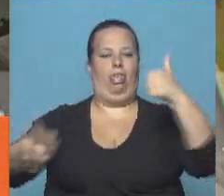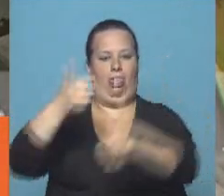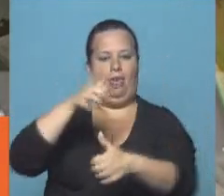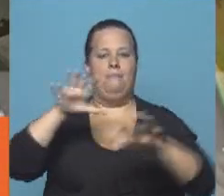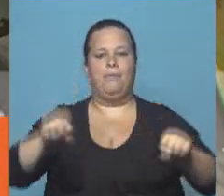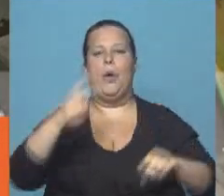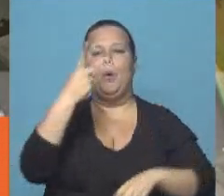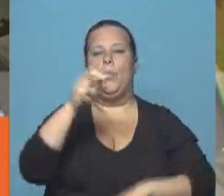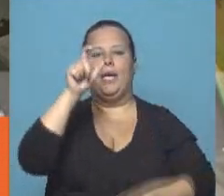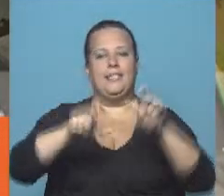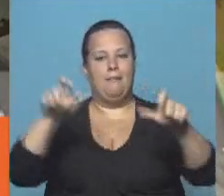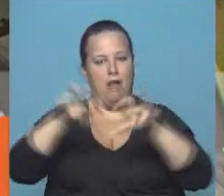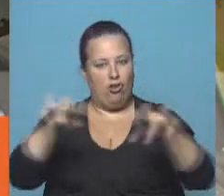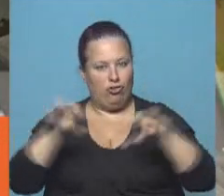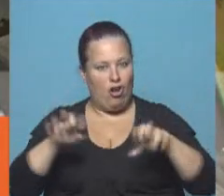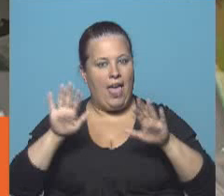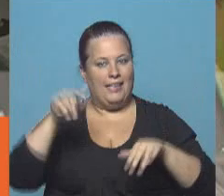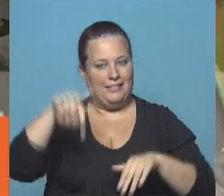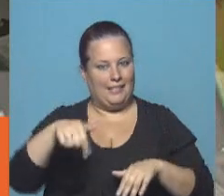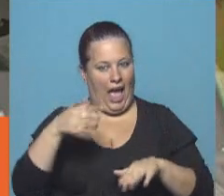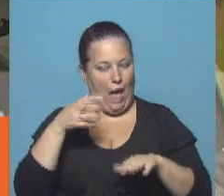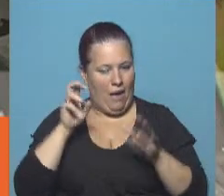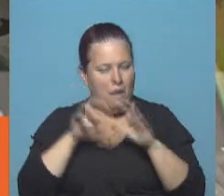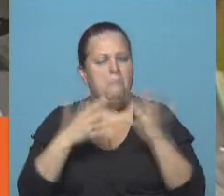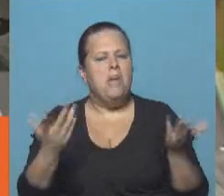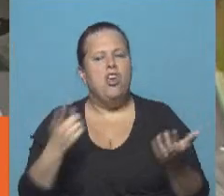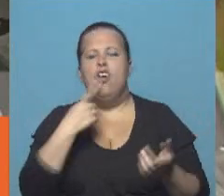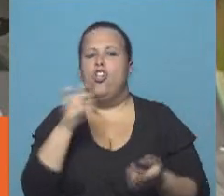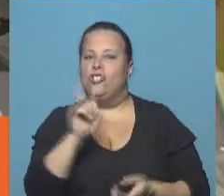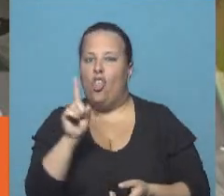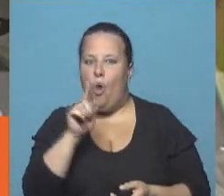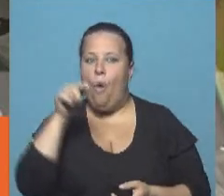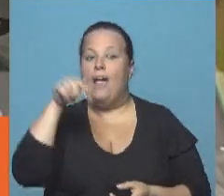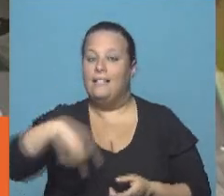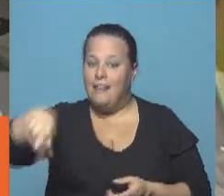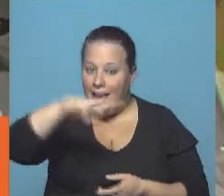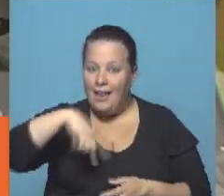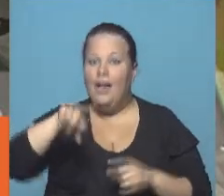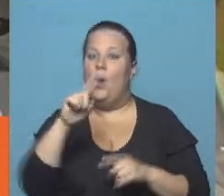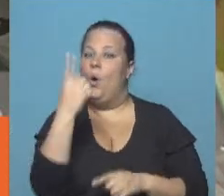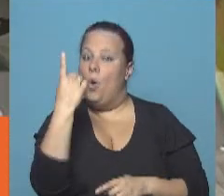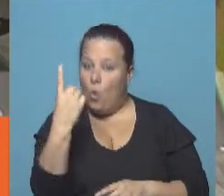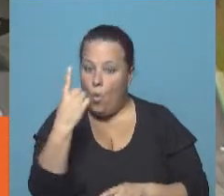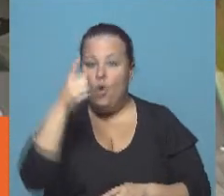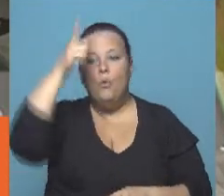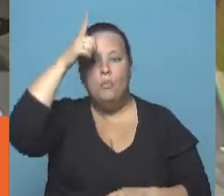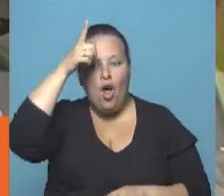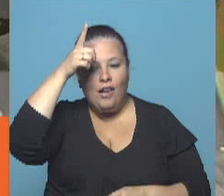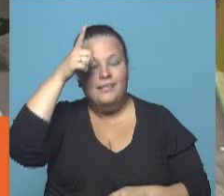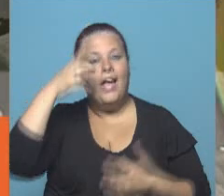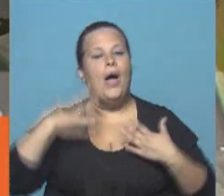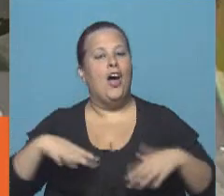los 20 pasajeros que iban en este vagón. Claro, lo que no se percataron que entre ellos había un policía